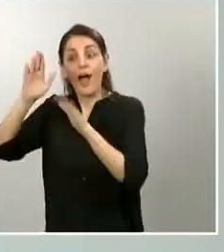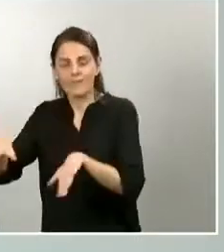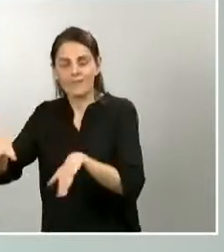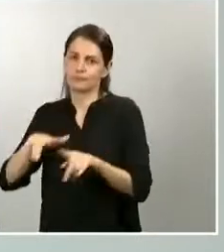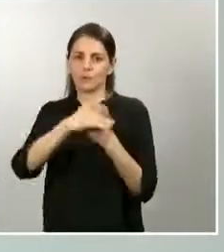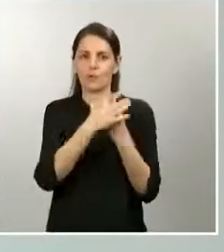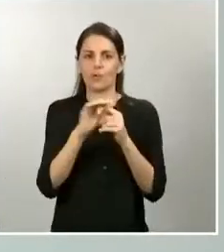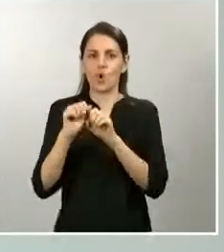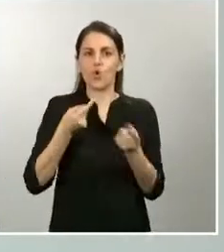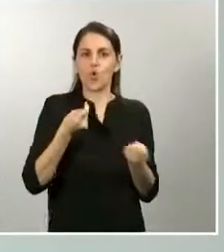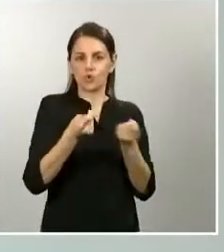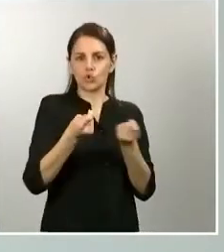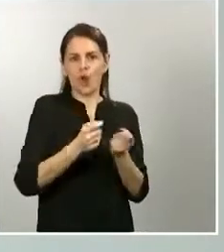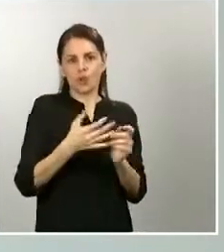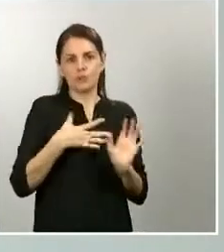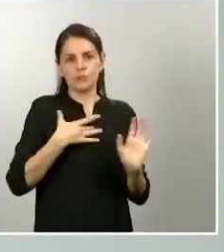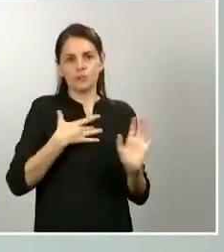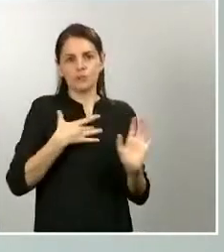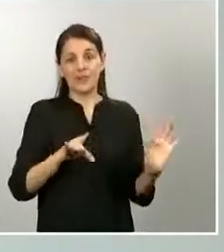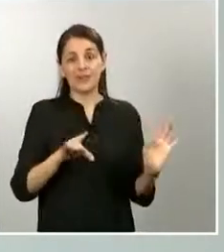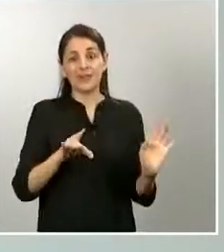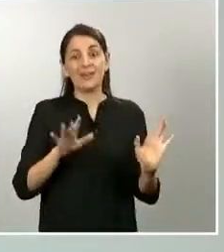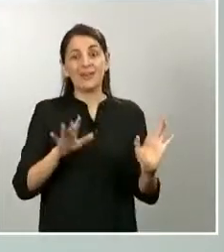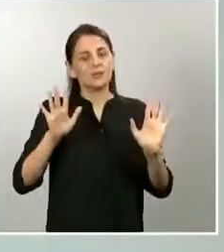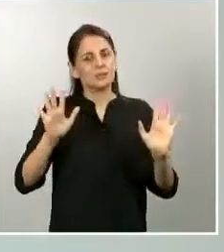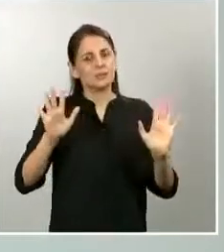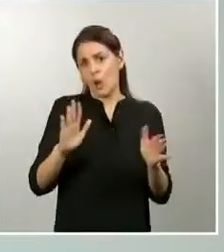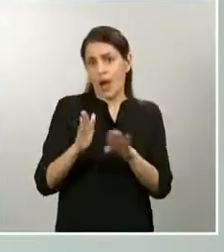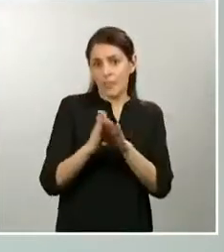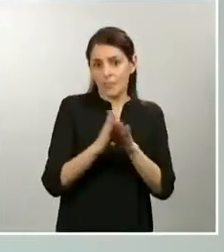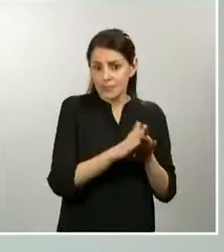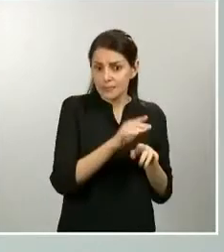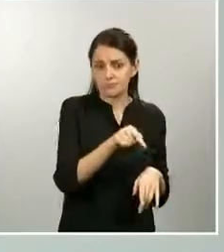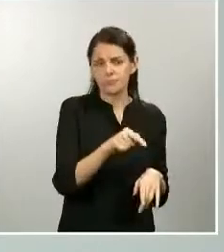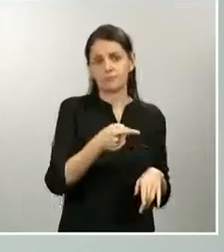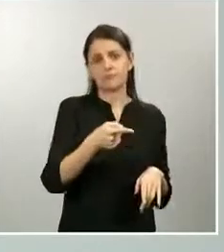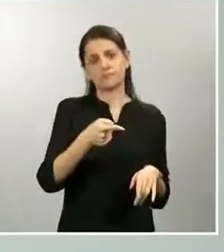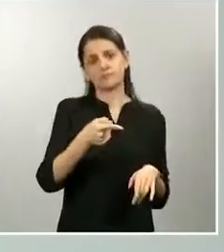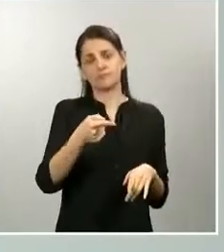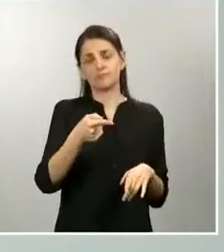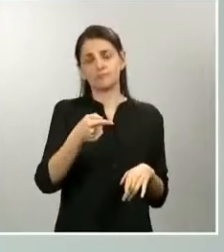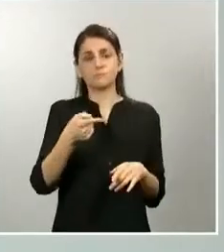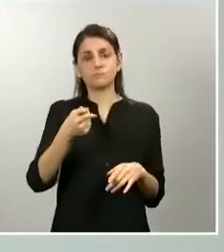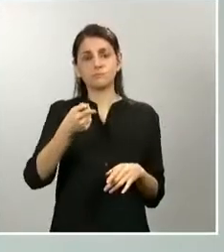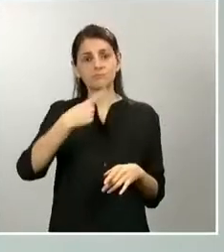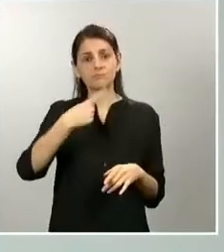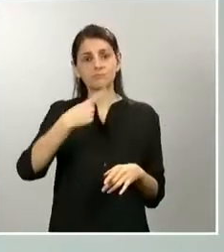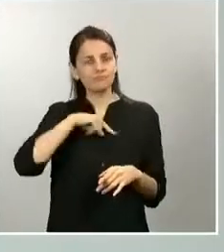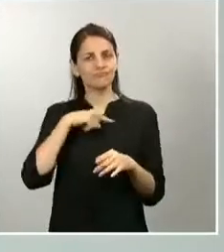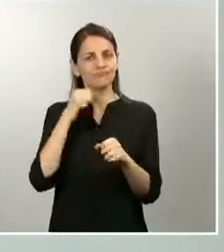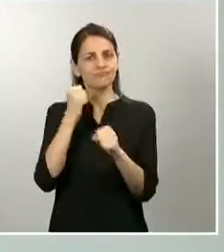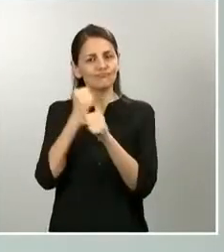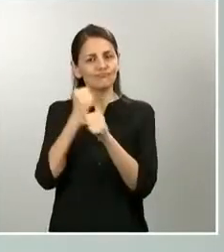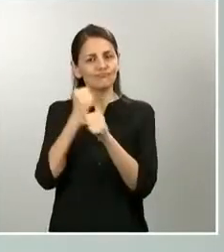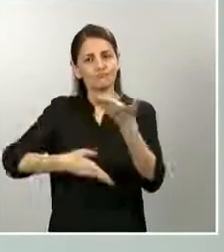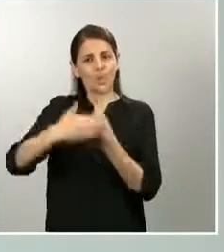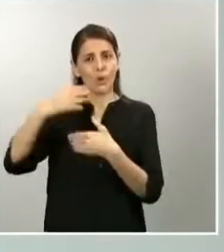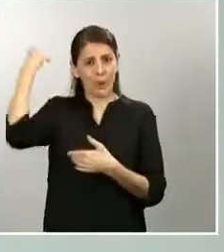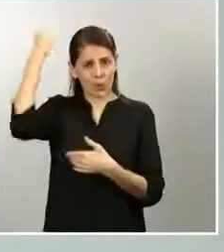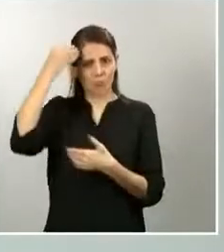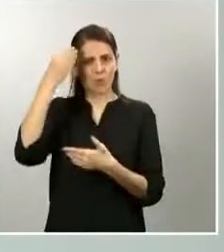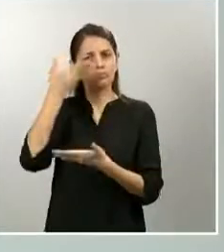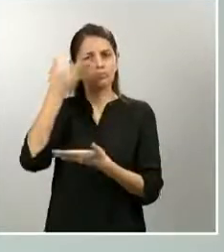Más allá de todo esto, nosotros seguimos trabajando con nuestros vecinos del sur, con Marruecos, pues, precisamente para